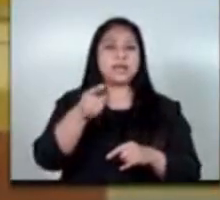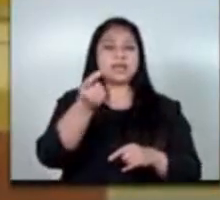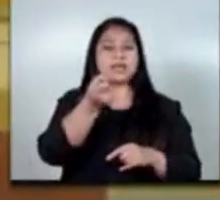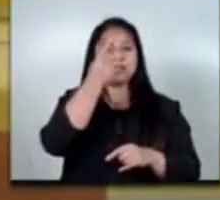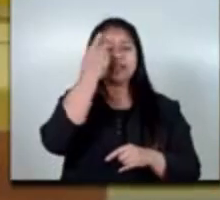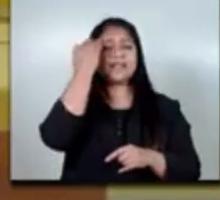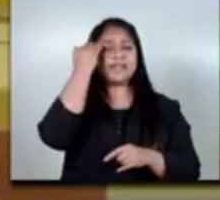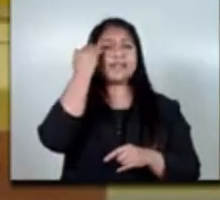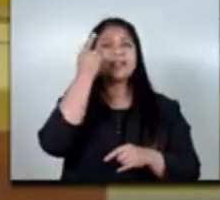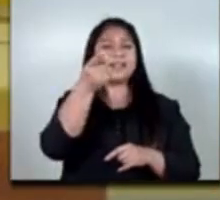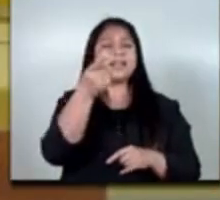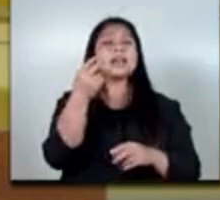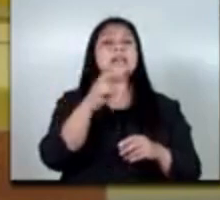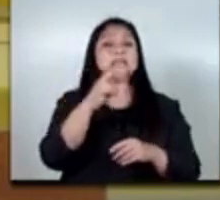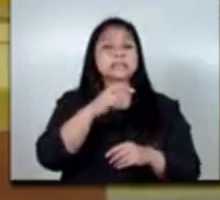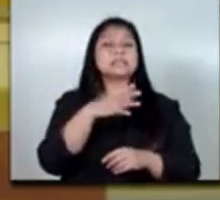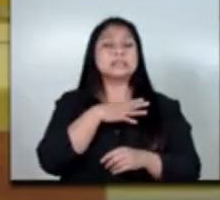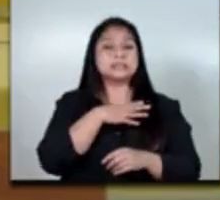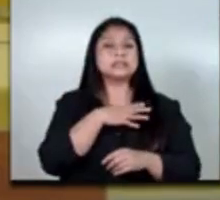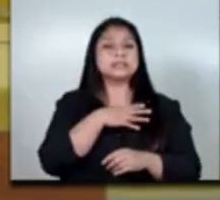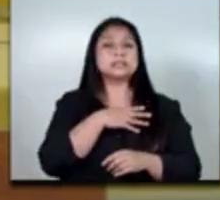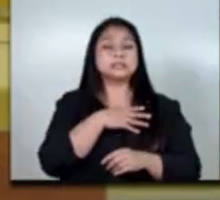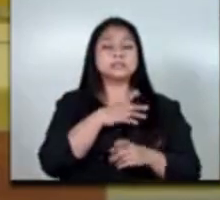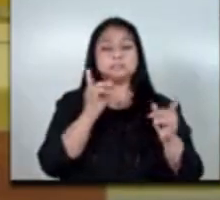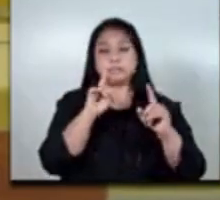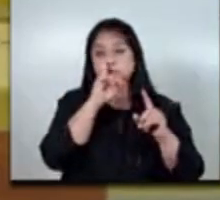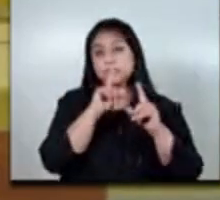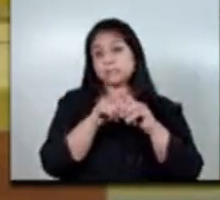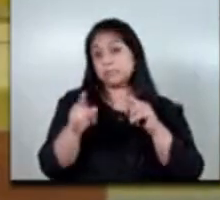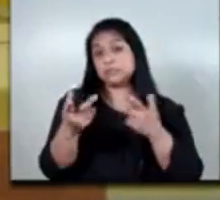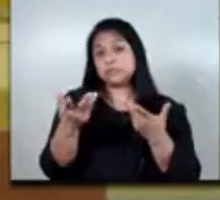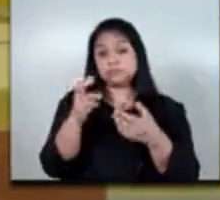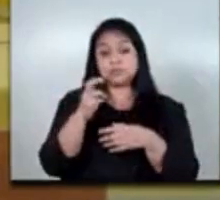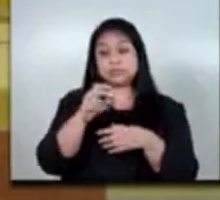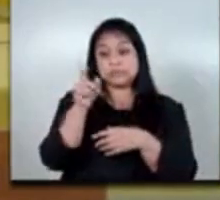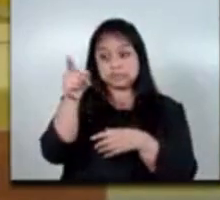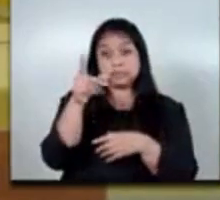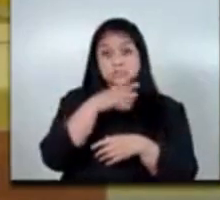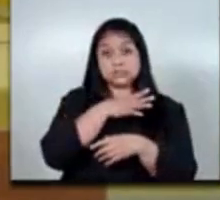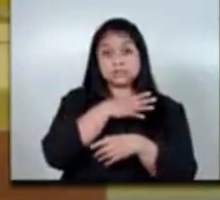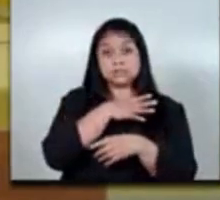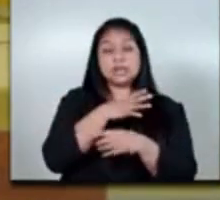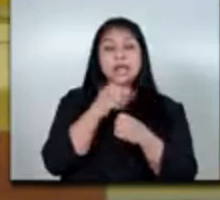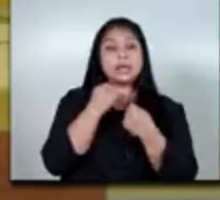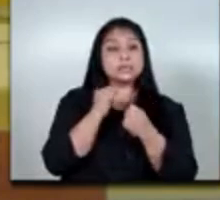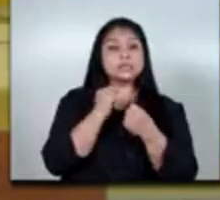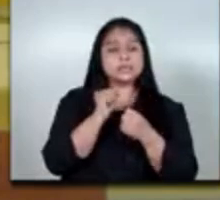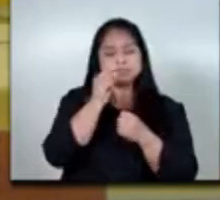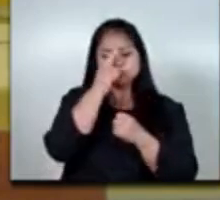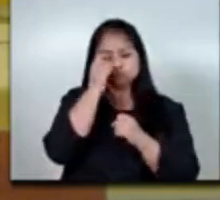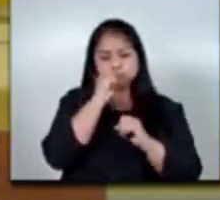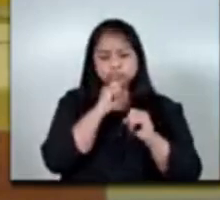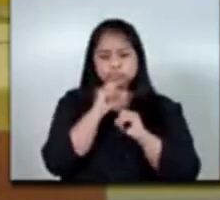perfectamente la necesidad que tenemos pero también la necesidad que ellos tienen de hacer los trabajos